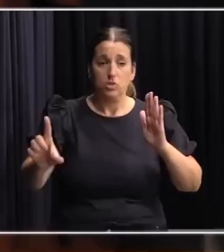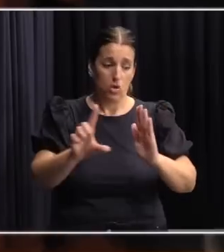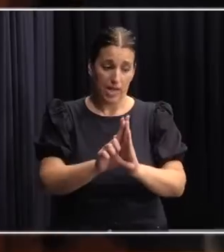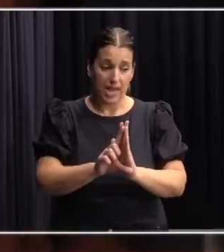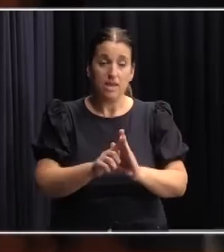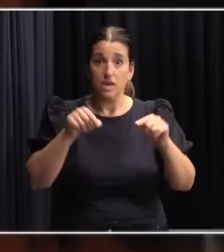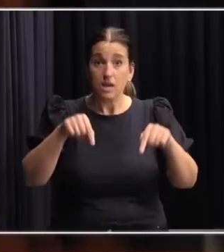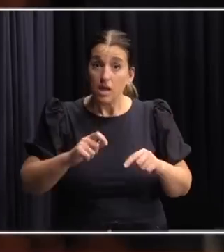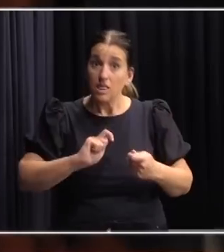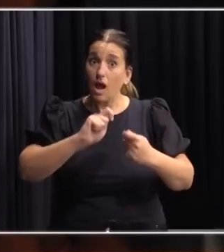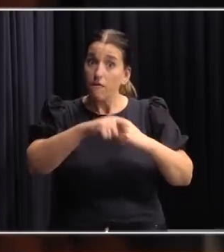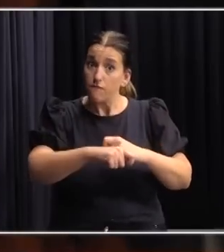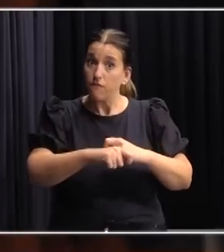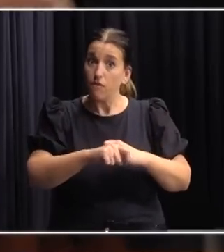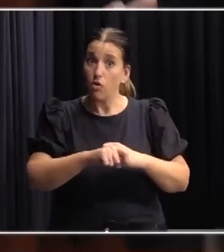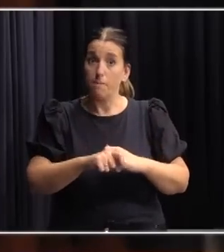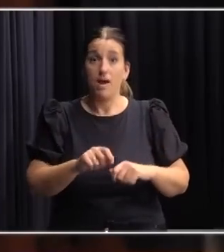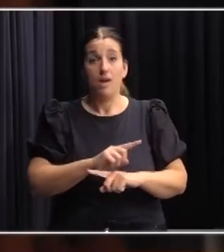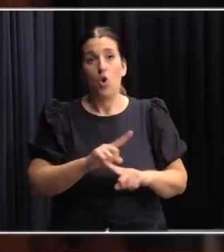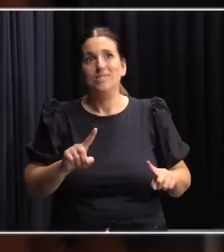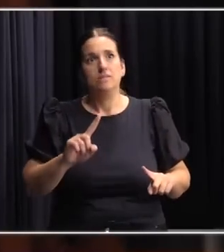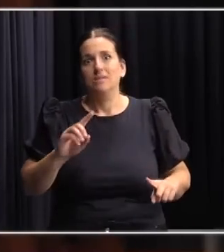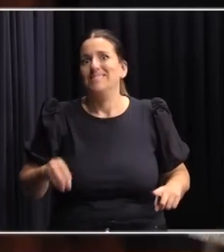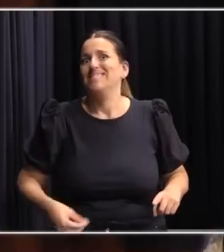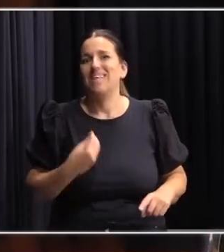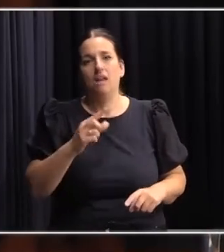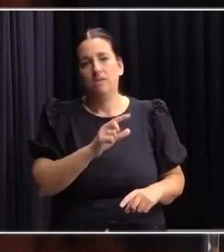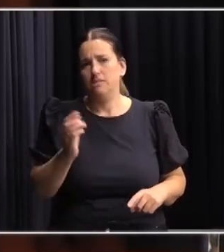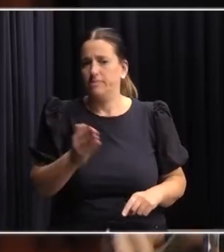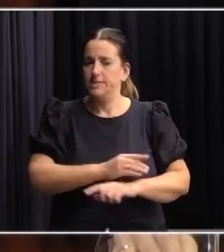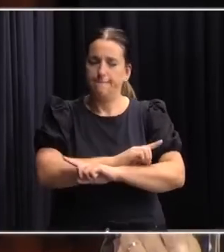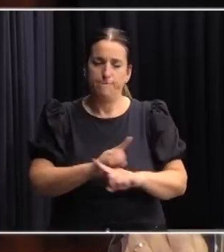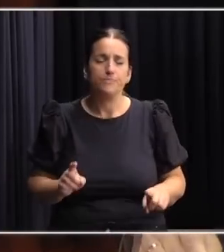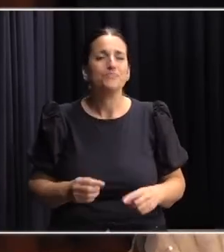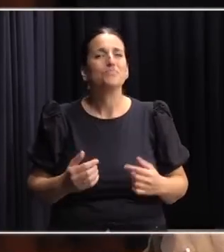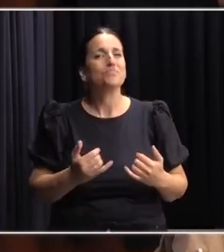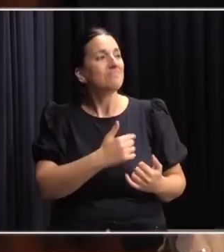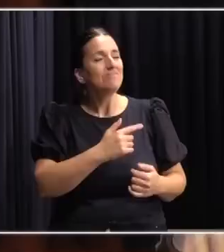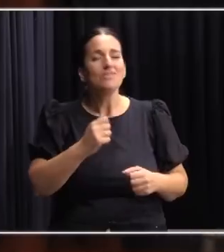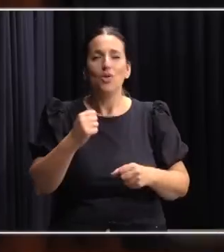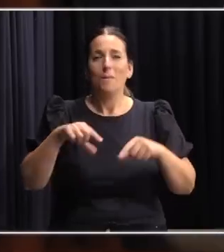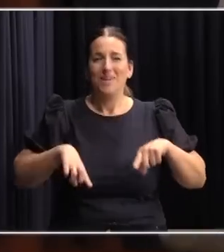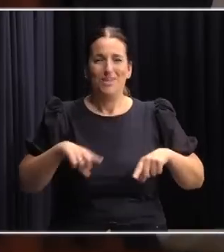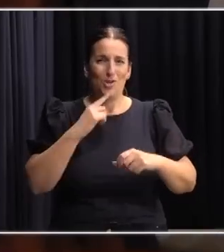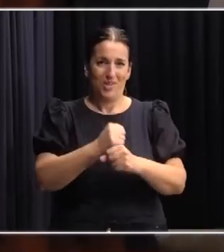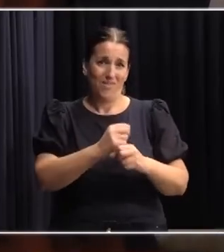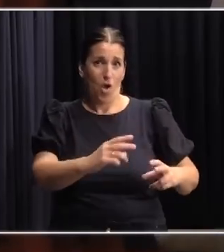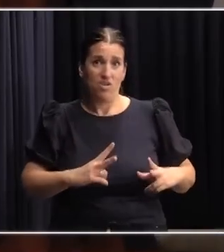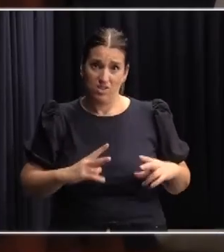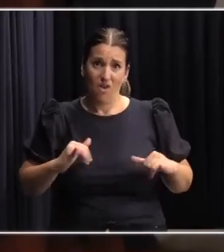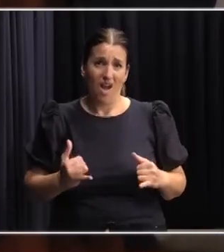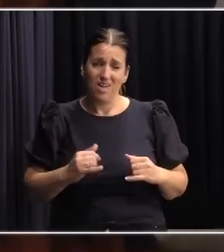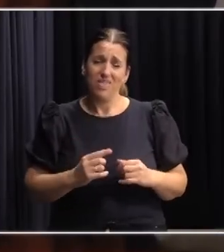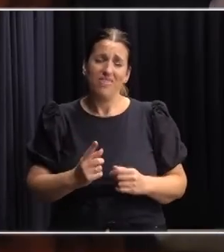que esta reforma no es el salvataje. sea, tenemos que, el otro día Pablo decía algo que me pareció muy bueno, tiene que haber un